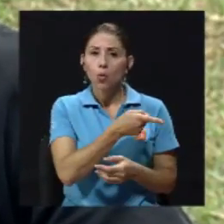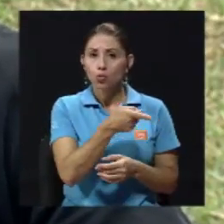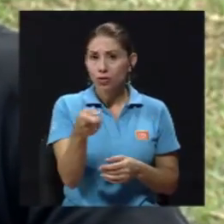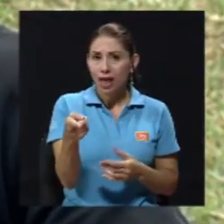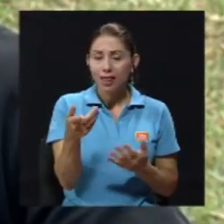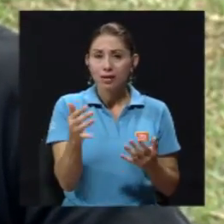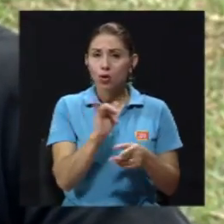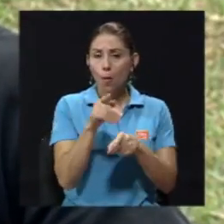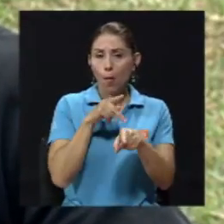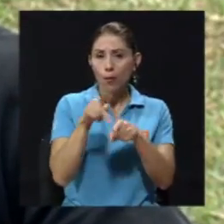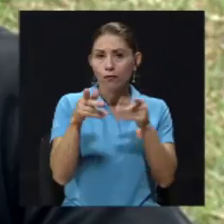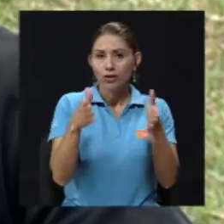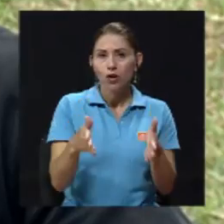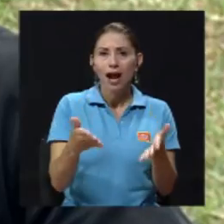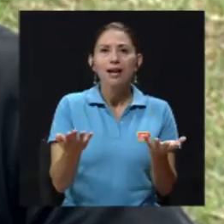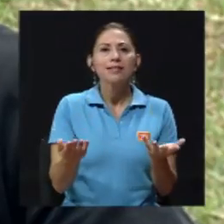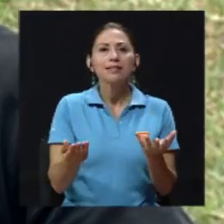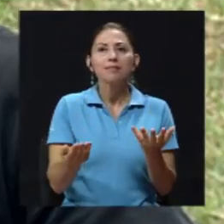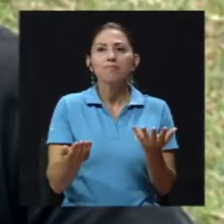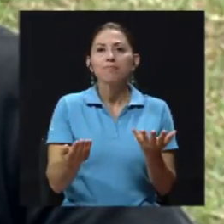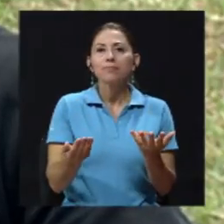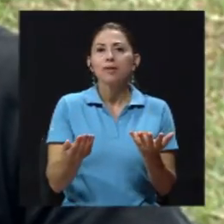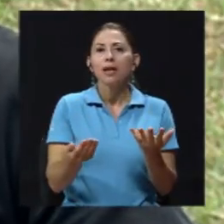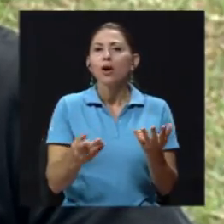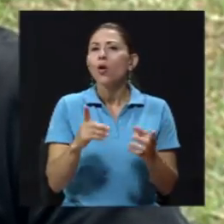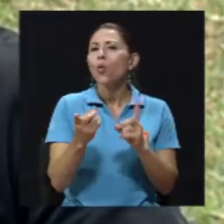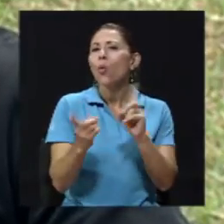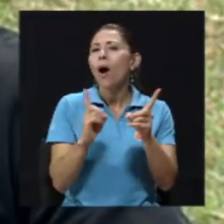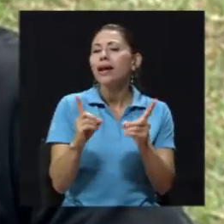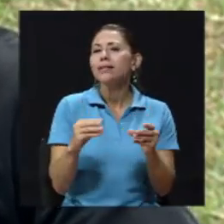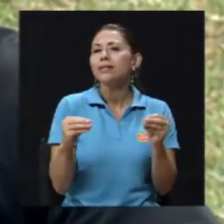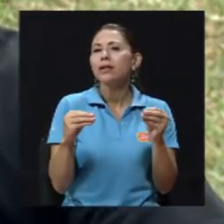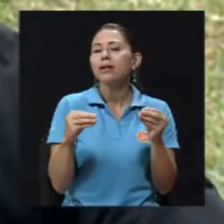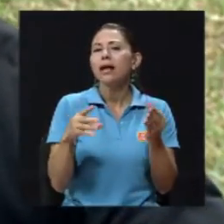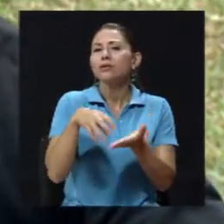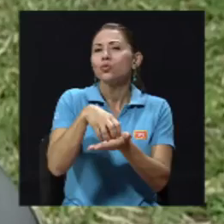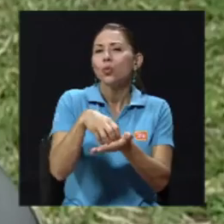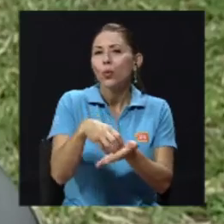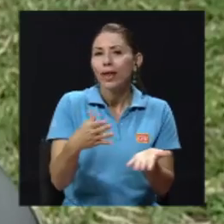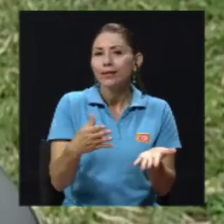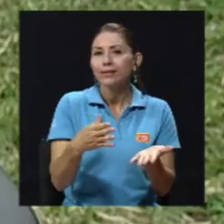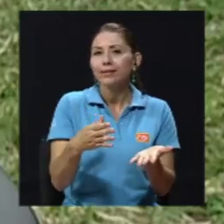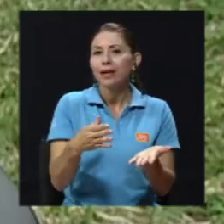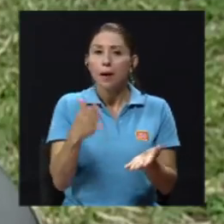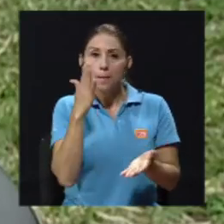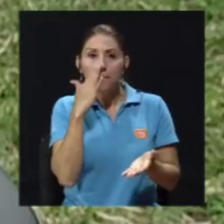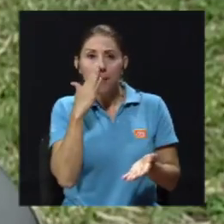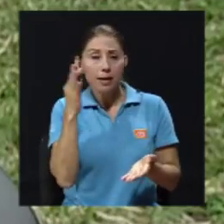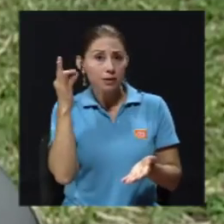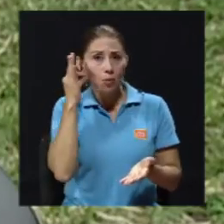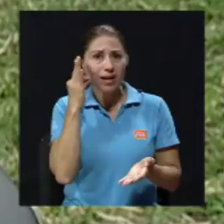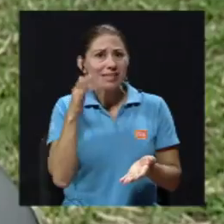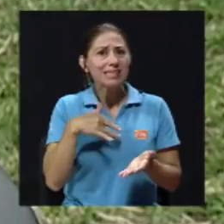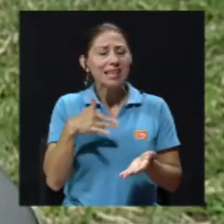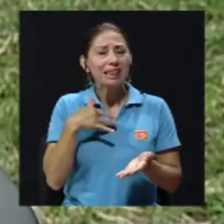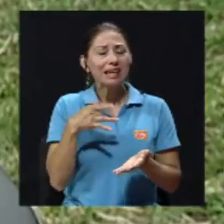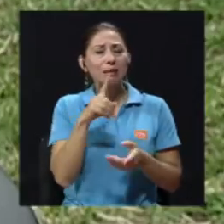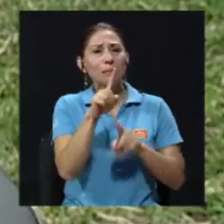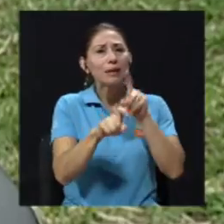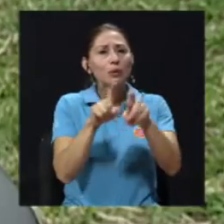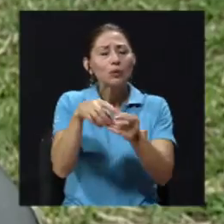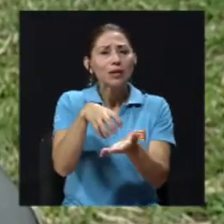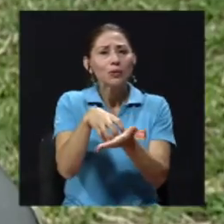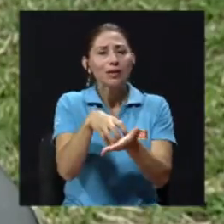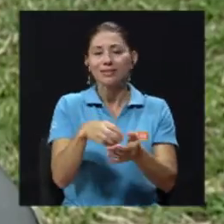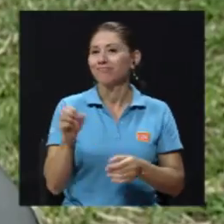evacúan o reciben por parte de las madres o futuras madres? Sí, principalmente, en los últimos años,